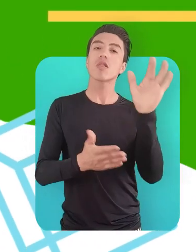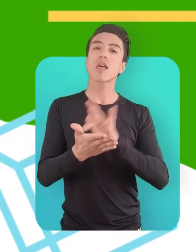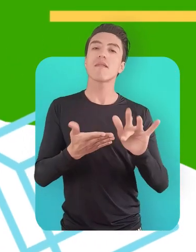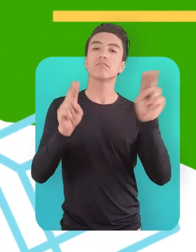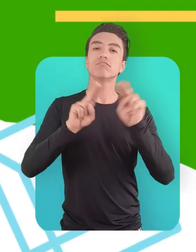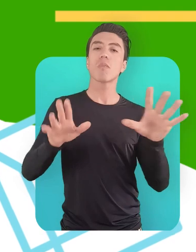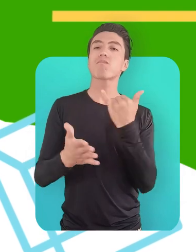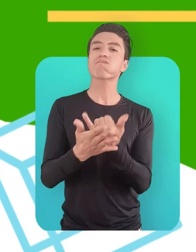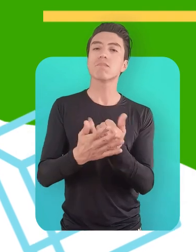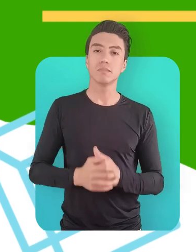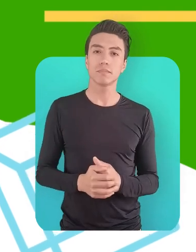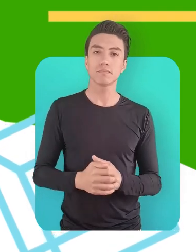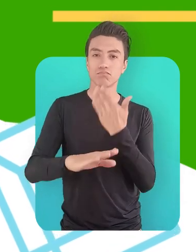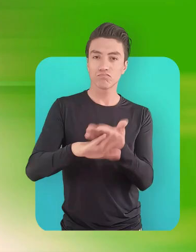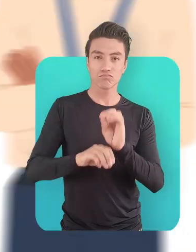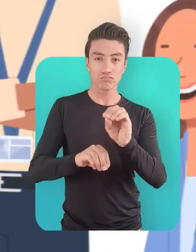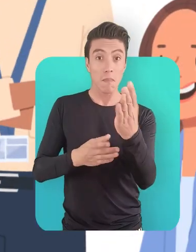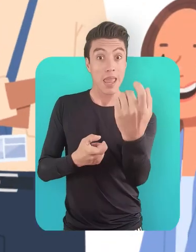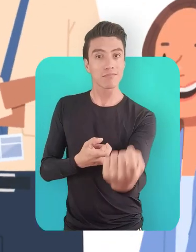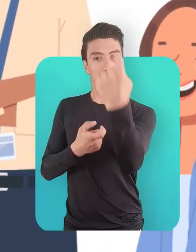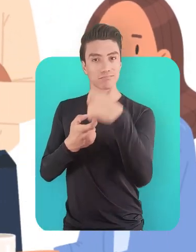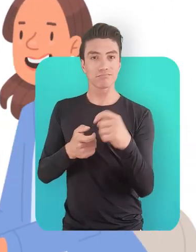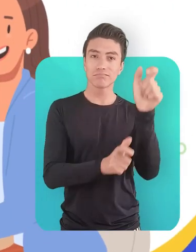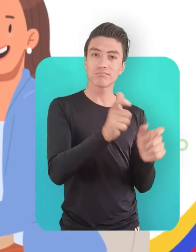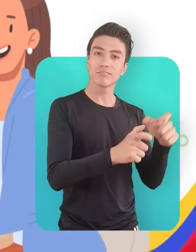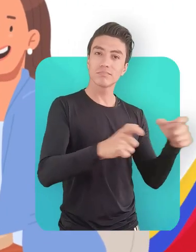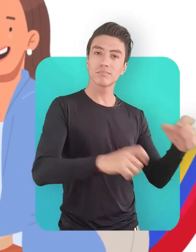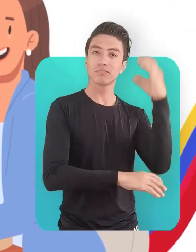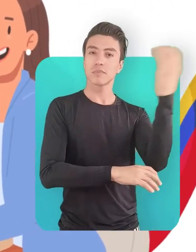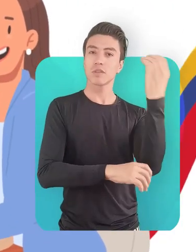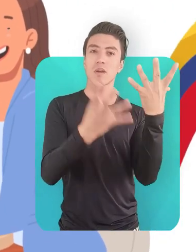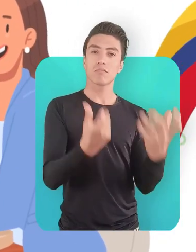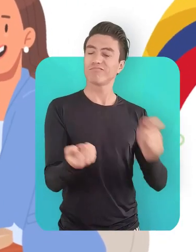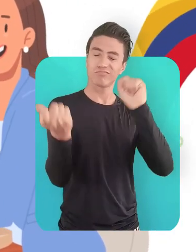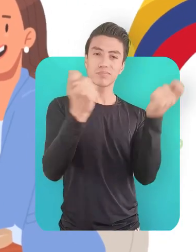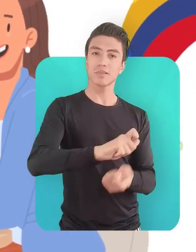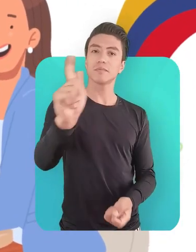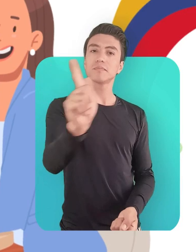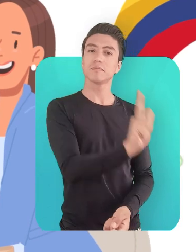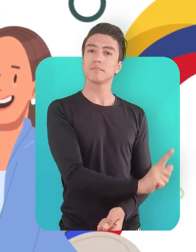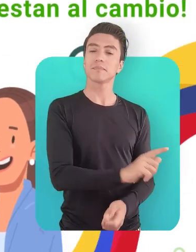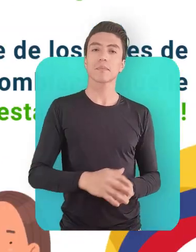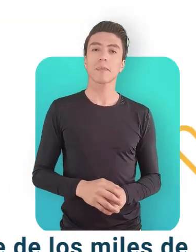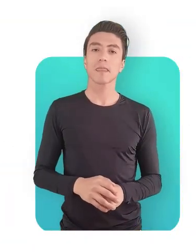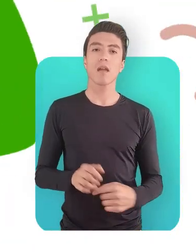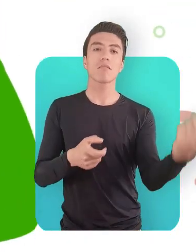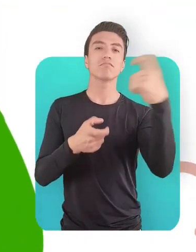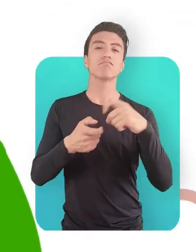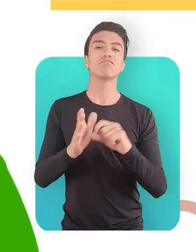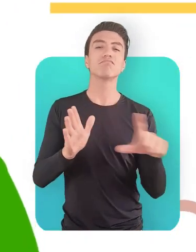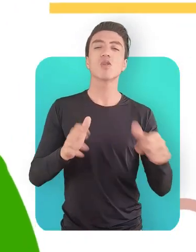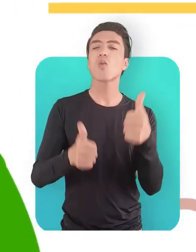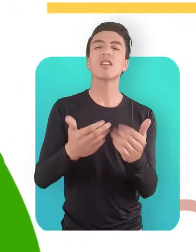computador o tablet con acceso a internet. Súmate a esta propuesta de formación y haz parte de los miles de colombianos que le apuestan al cambio.